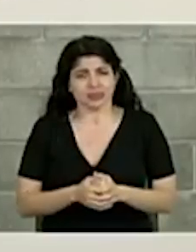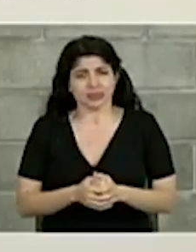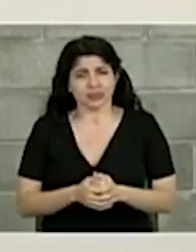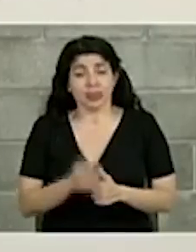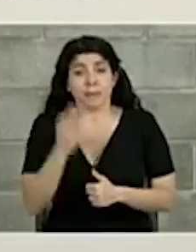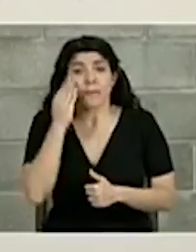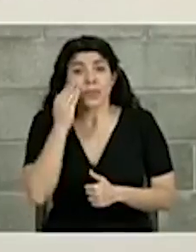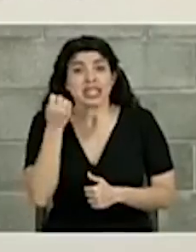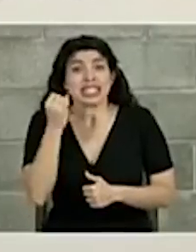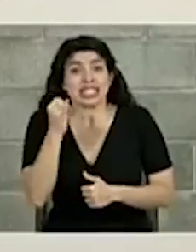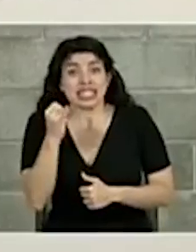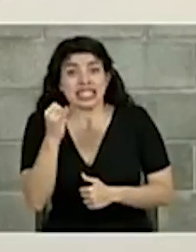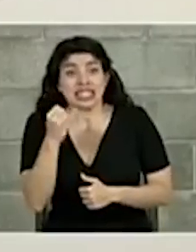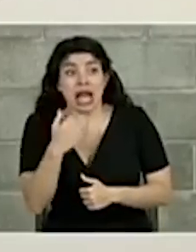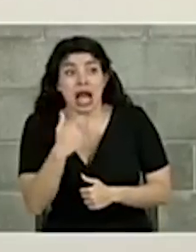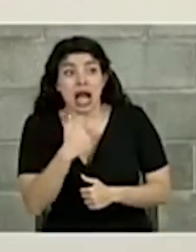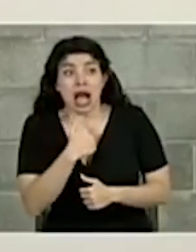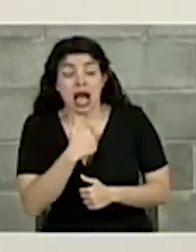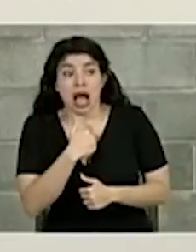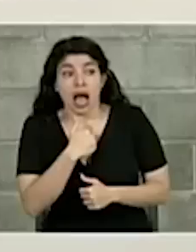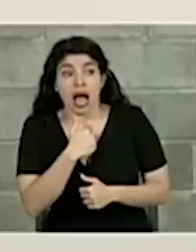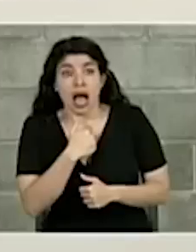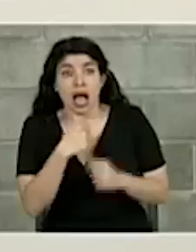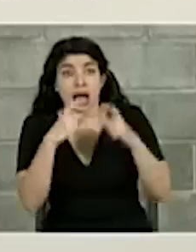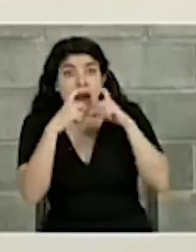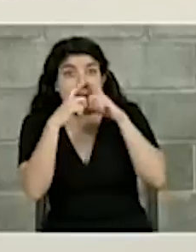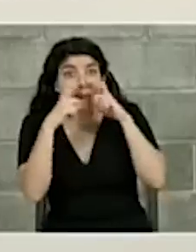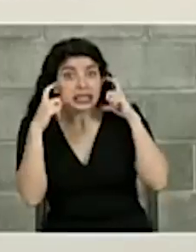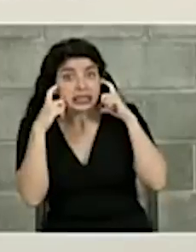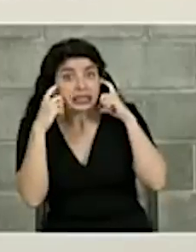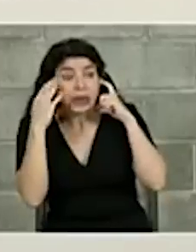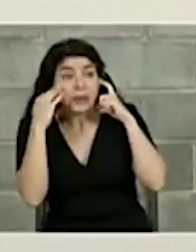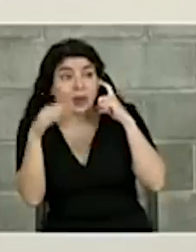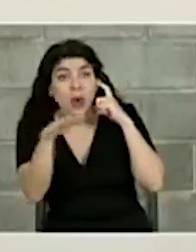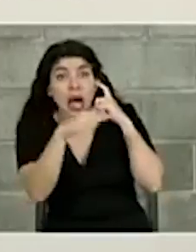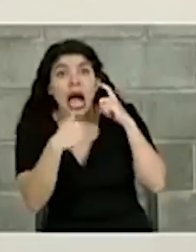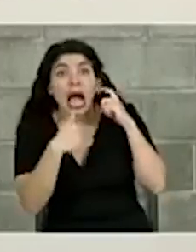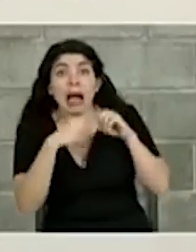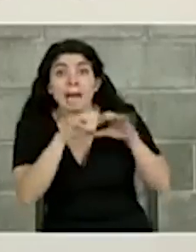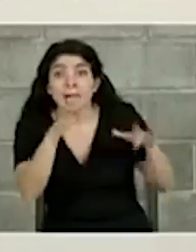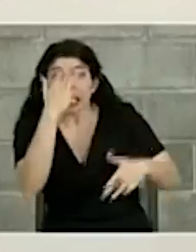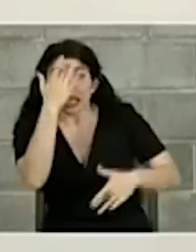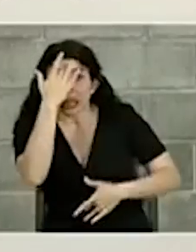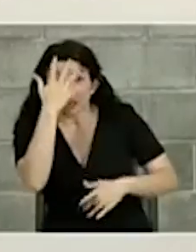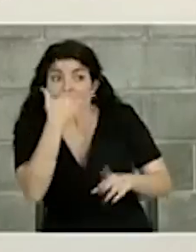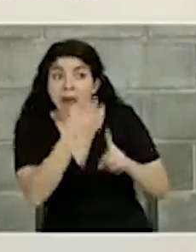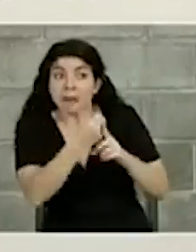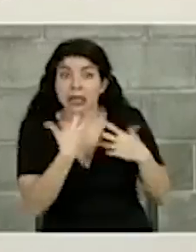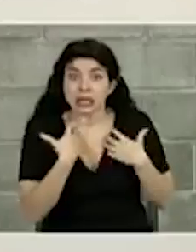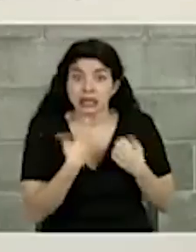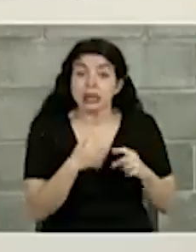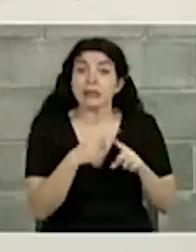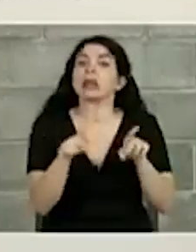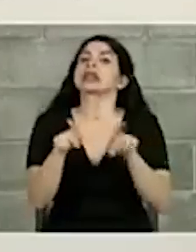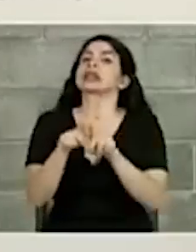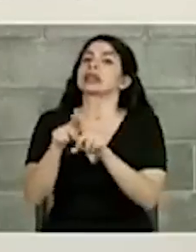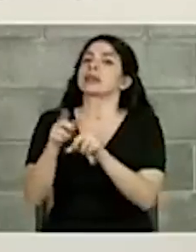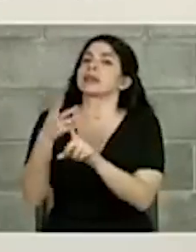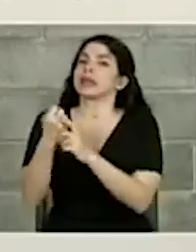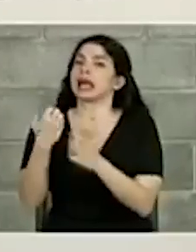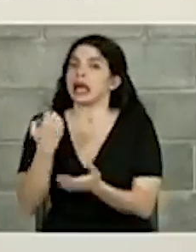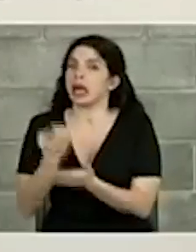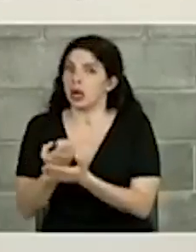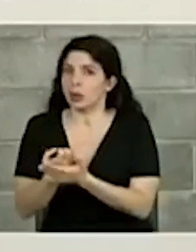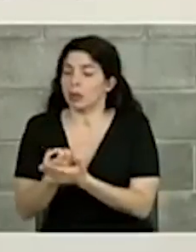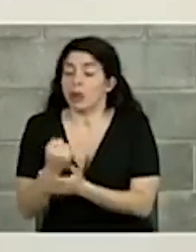porque si tenemos mascarilla es porque hay una pandemia que afecta nuestra salud pero también nuestra economía severamente